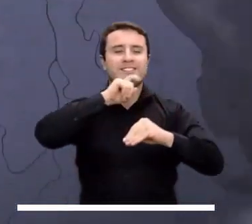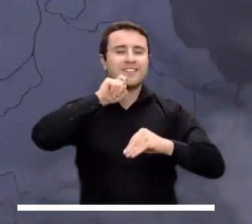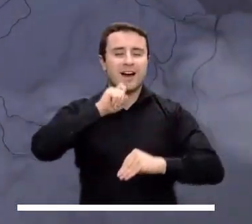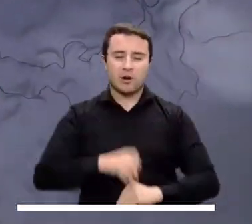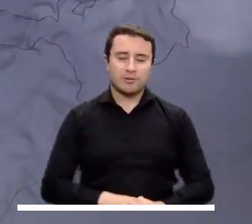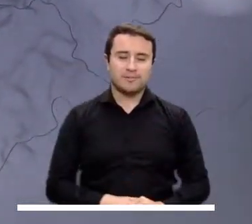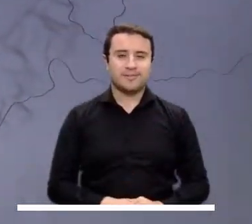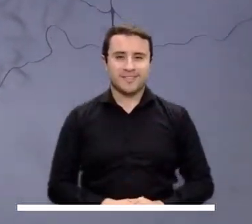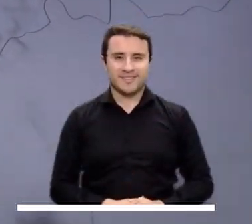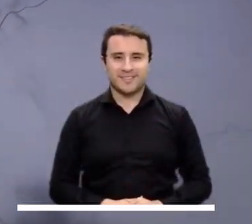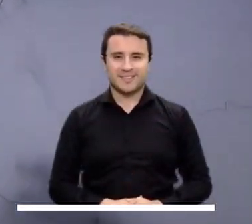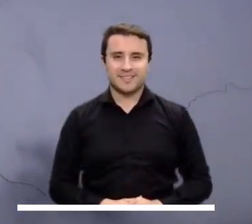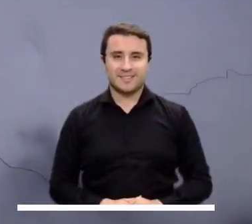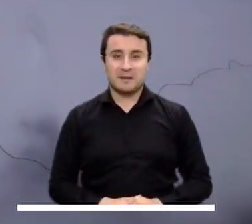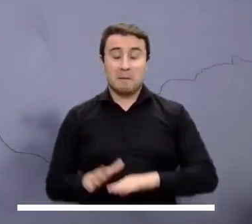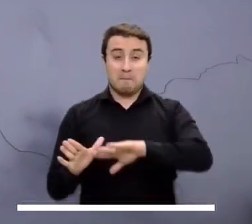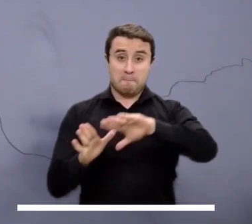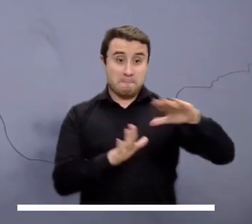de San Andrés y Providencia.